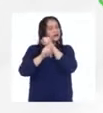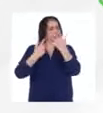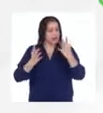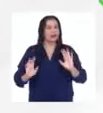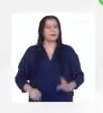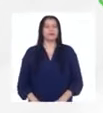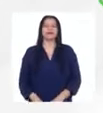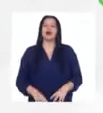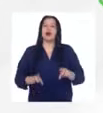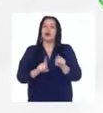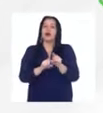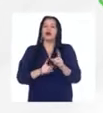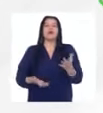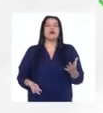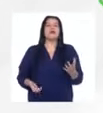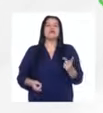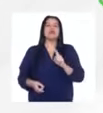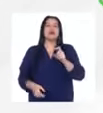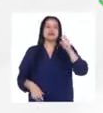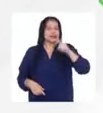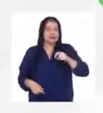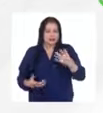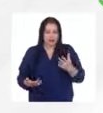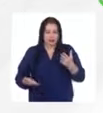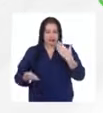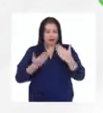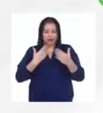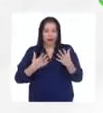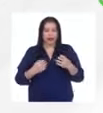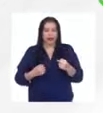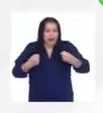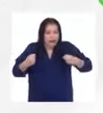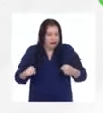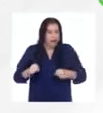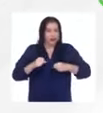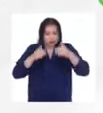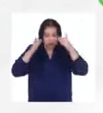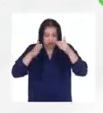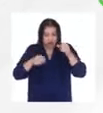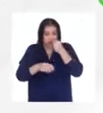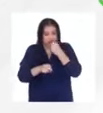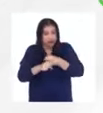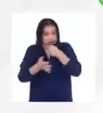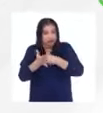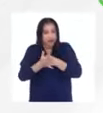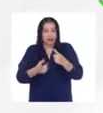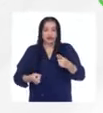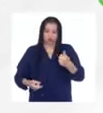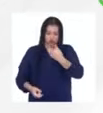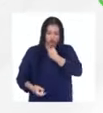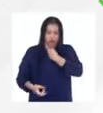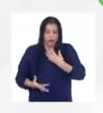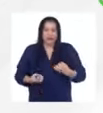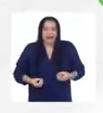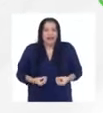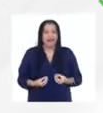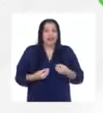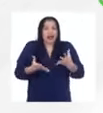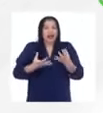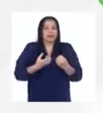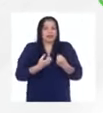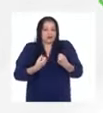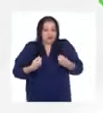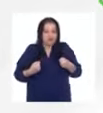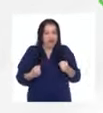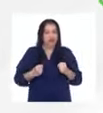casi casi como que no necesariamente tendrías que hablar de disciplina ni esfuerzo porque vas a querer poner el esfuerzo vas a si